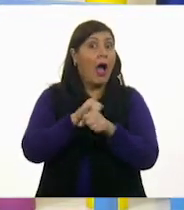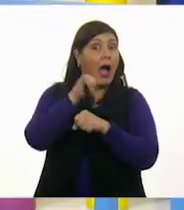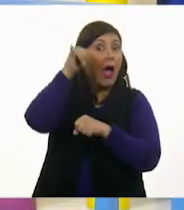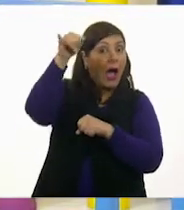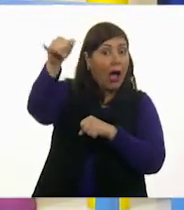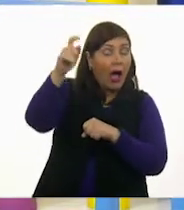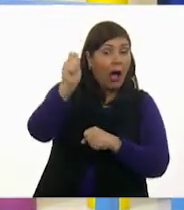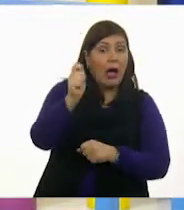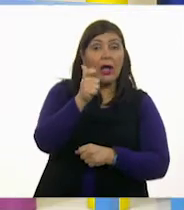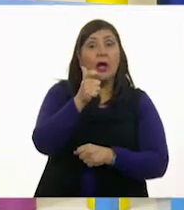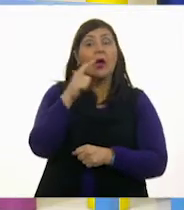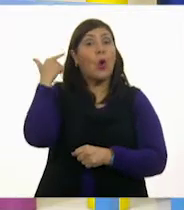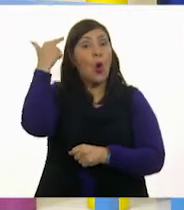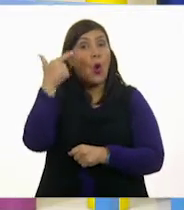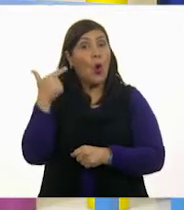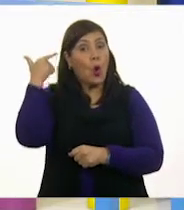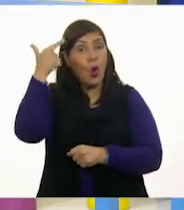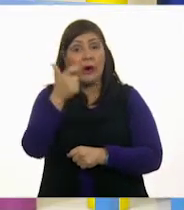videoconferencia?